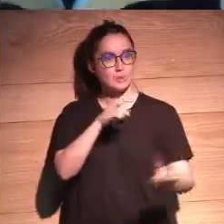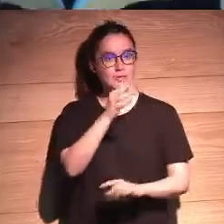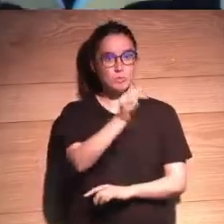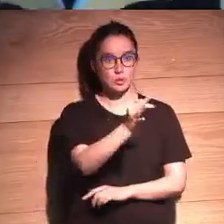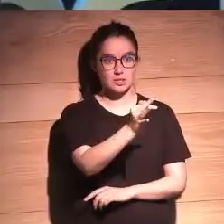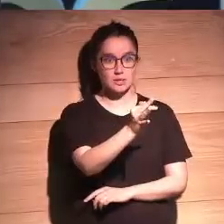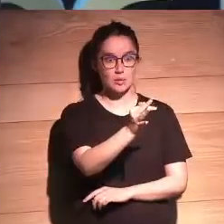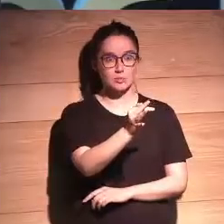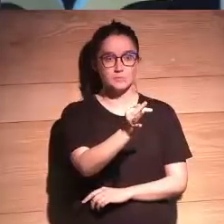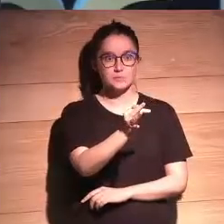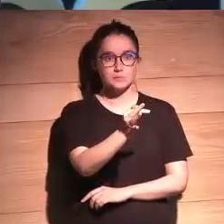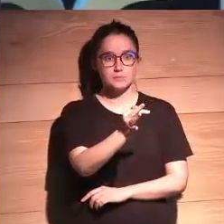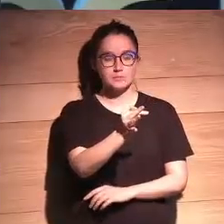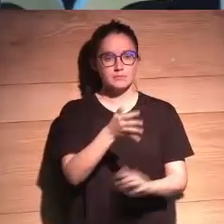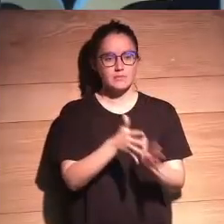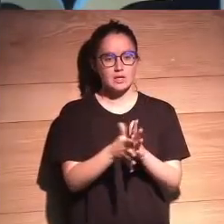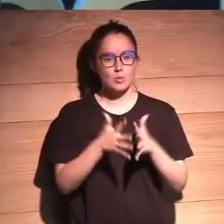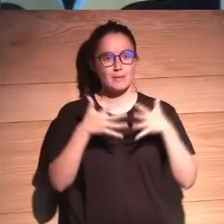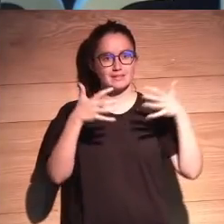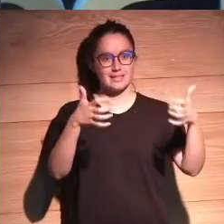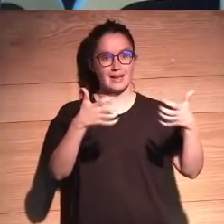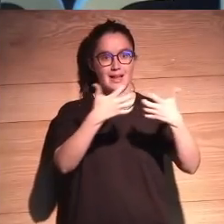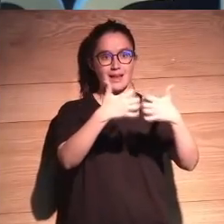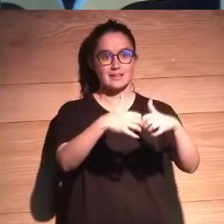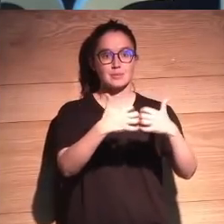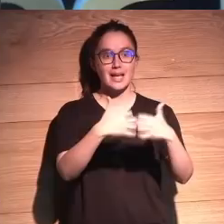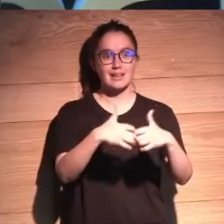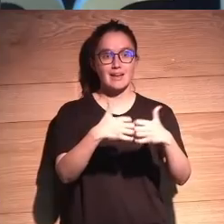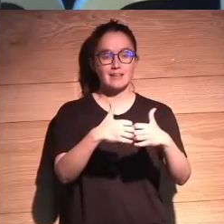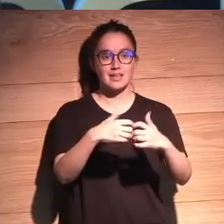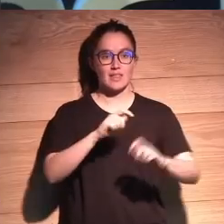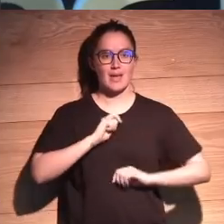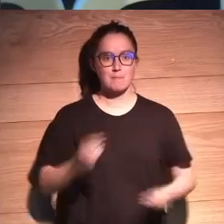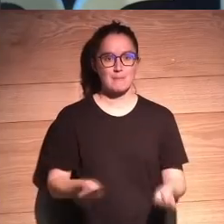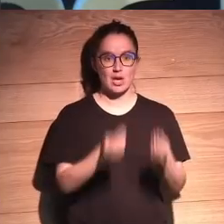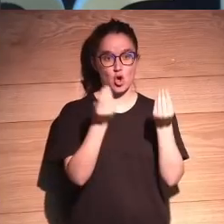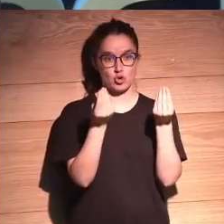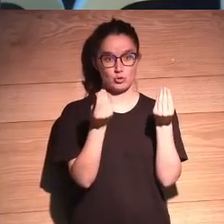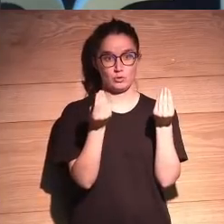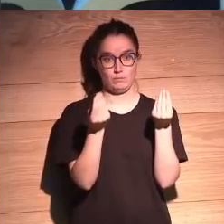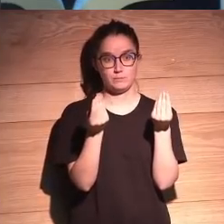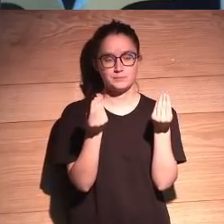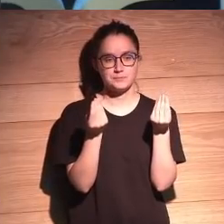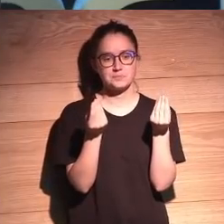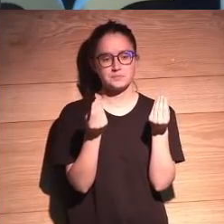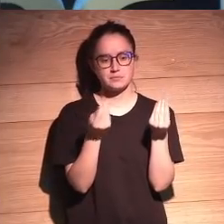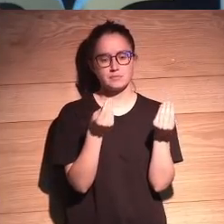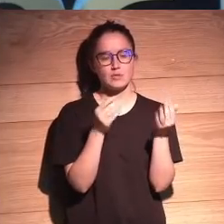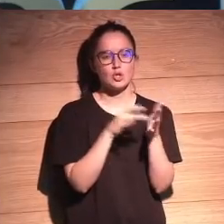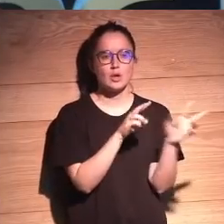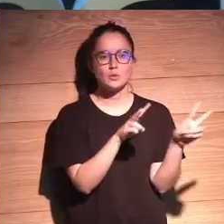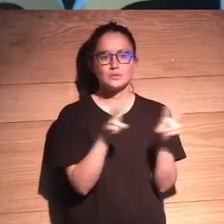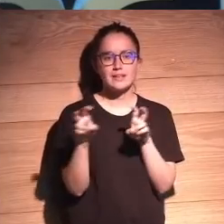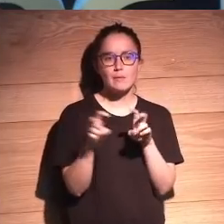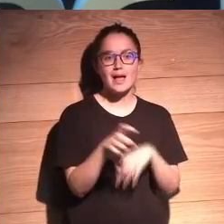la cual se lee un mensaje de que las máquinas nos harán mejores, de alguna forma. Y aquí entra un tema que